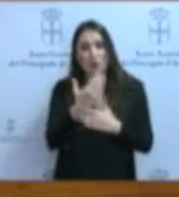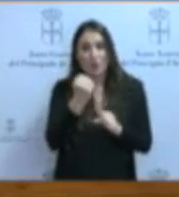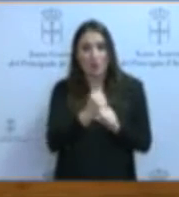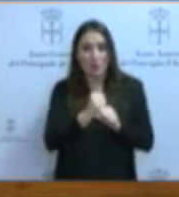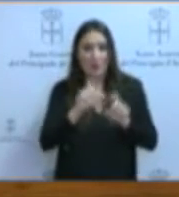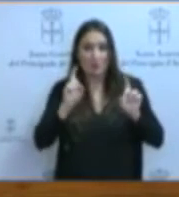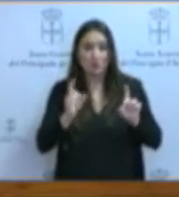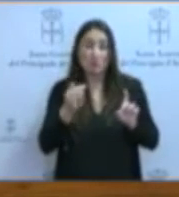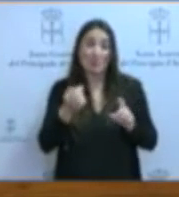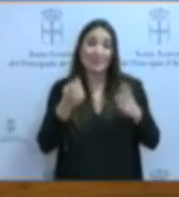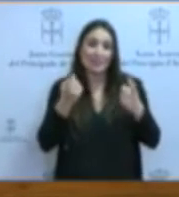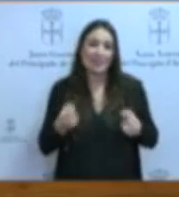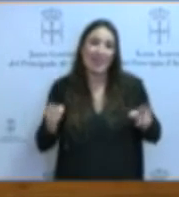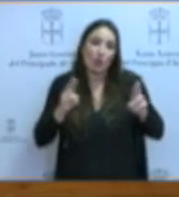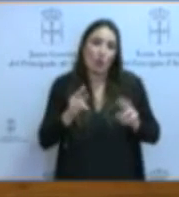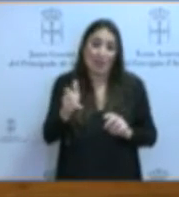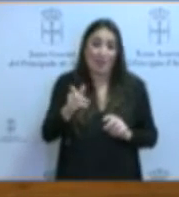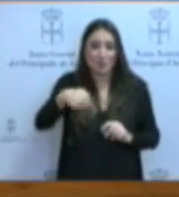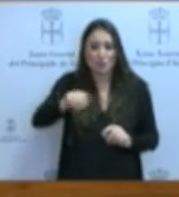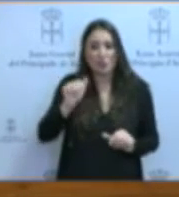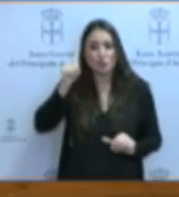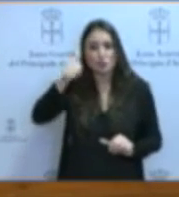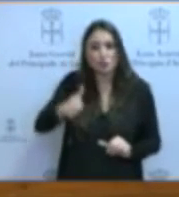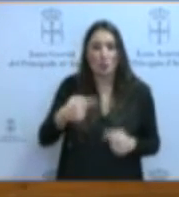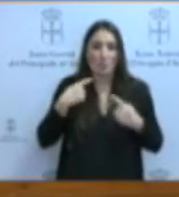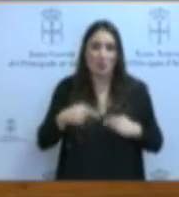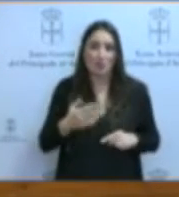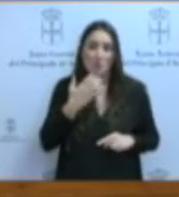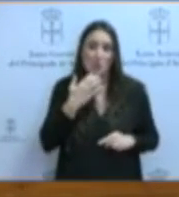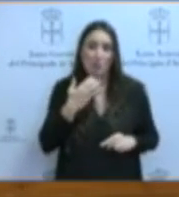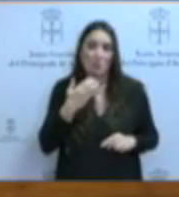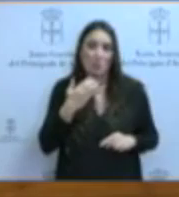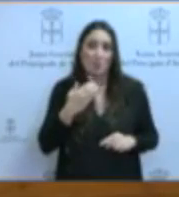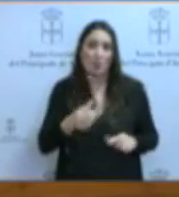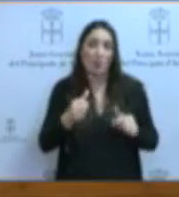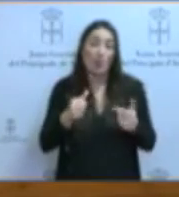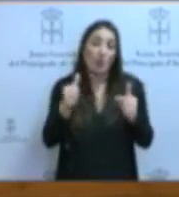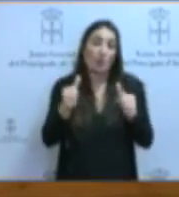profesorado y recuperar algunos de los derechos perdidos como la licencia por estudios. Muchas gracias, presidente.